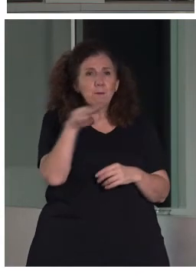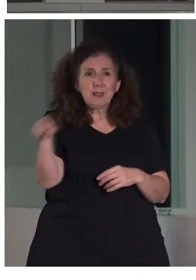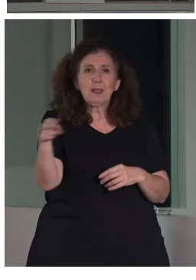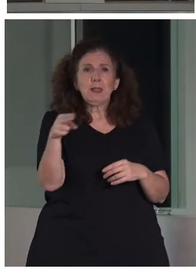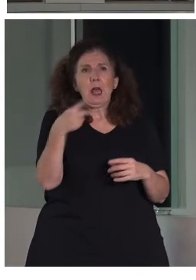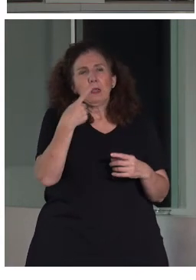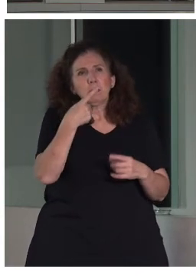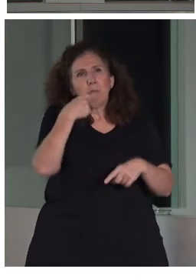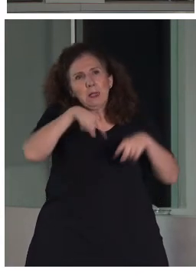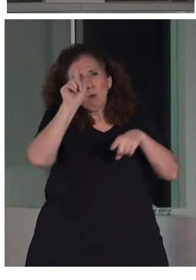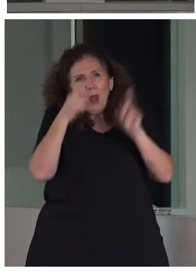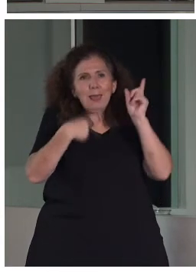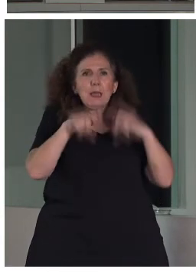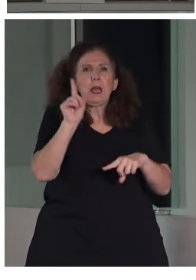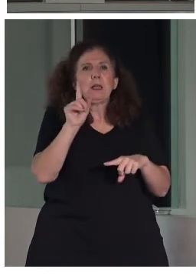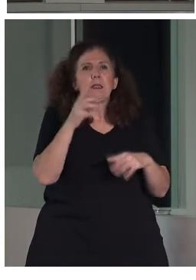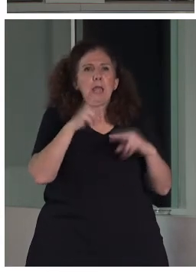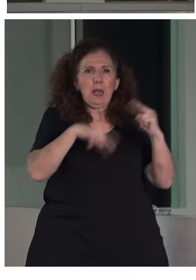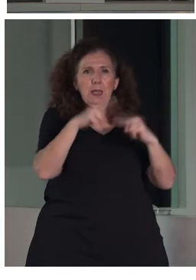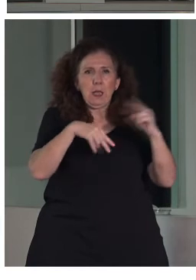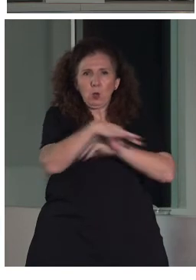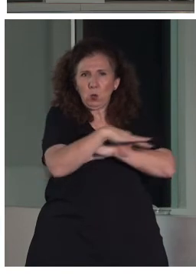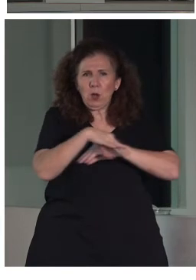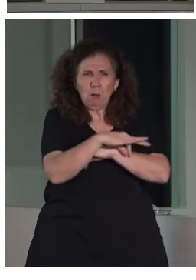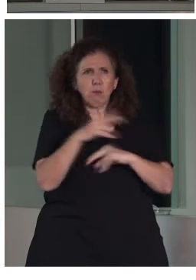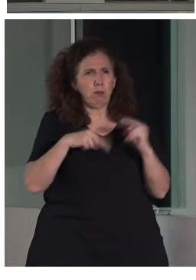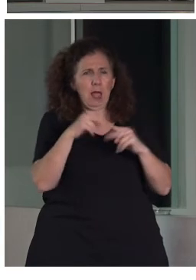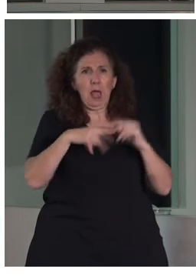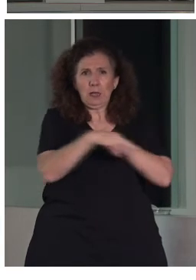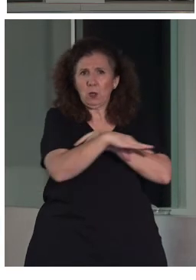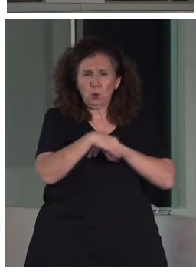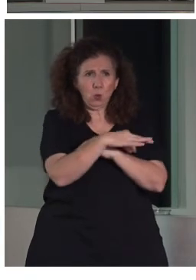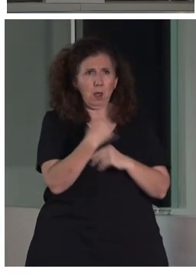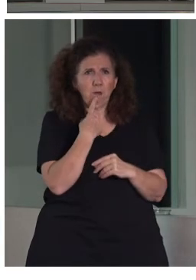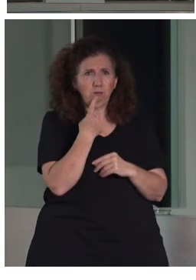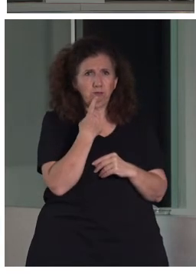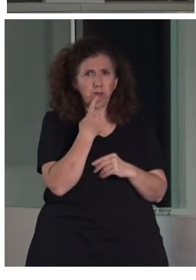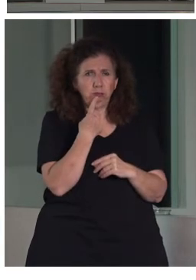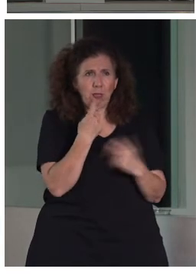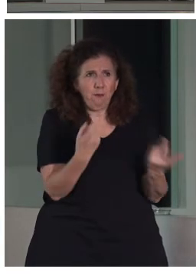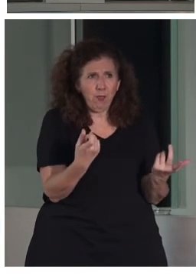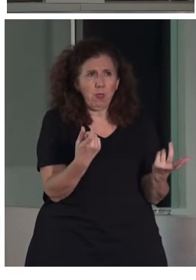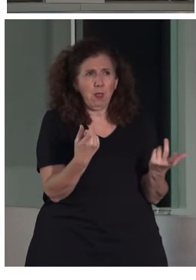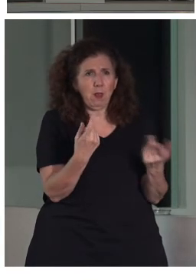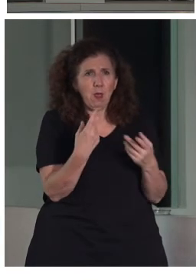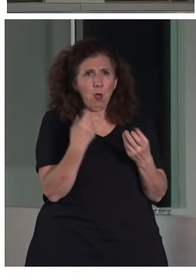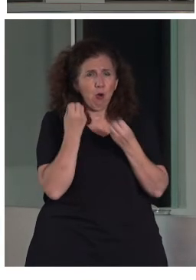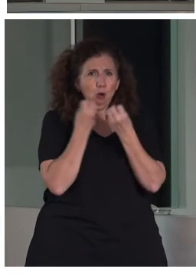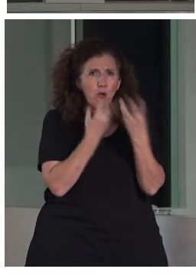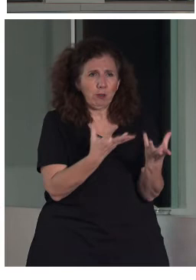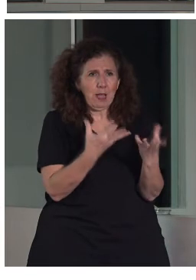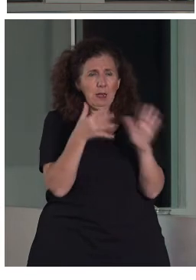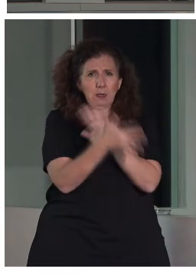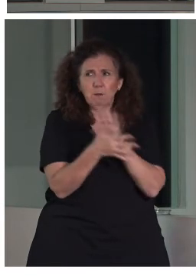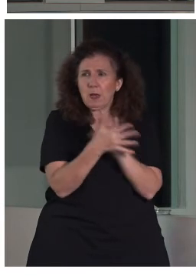una disciplina especialmente compleja a la hora de transmitir lo que quiere contar, explicar